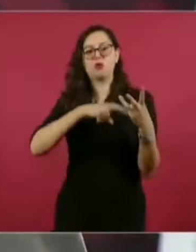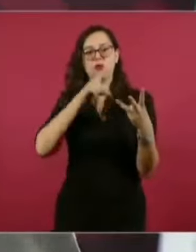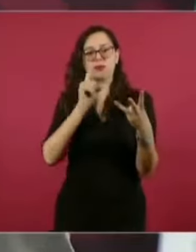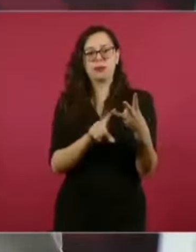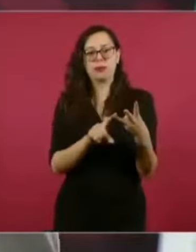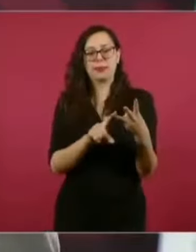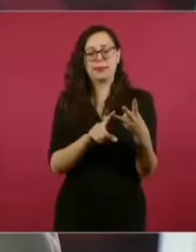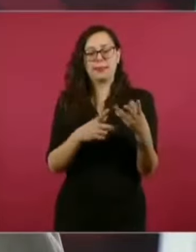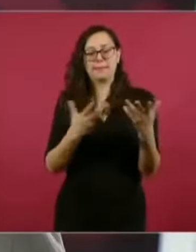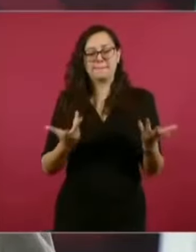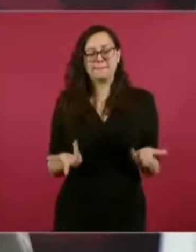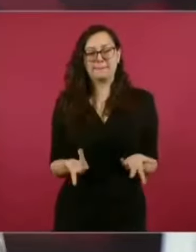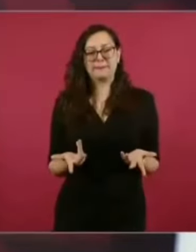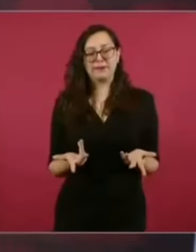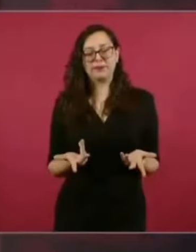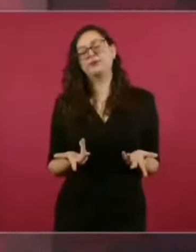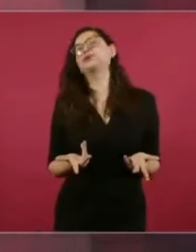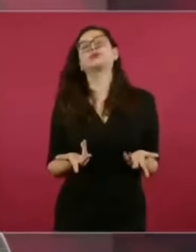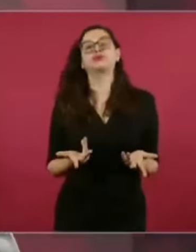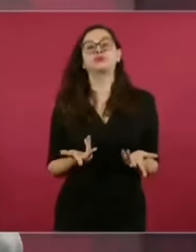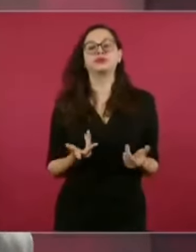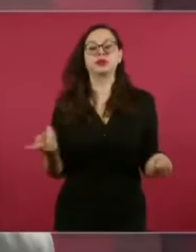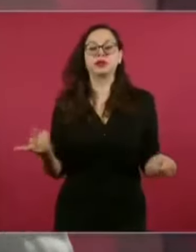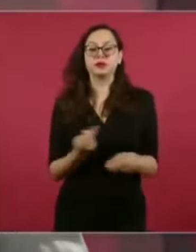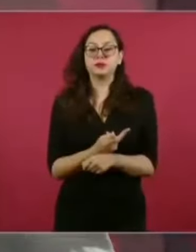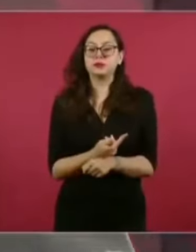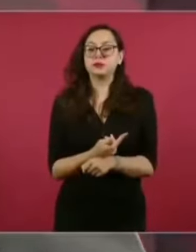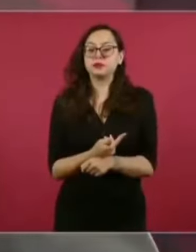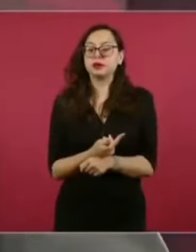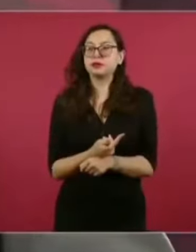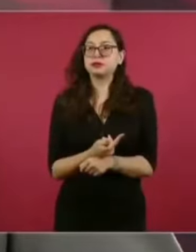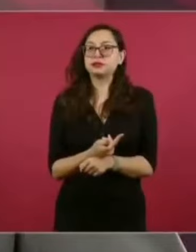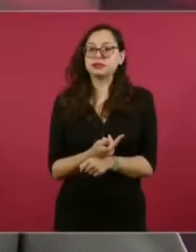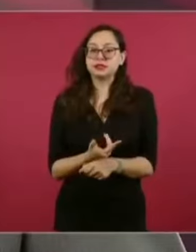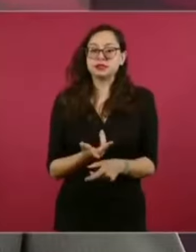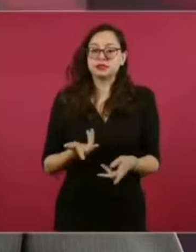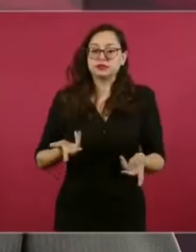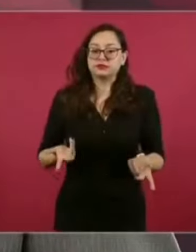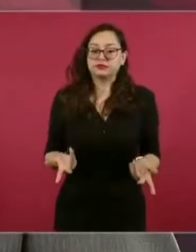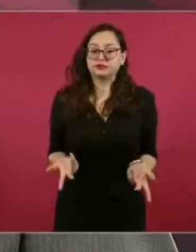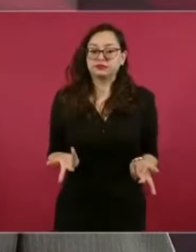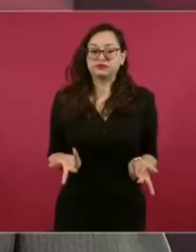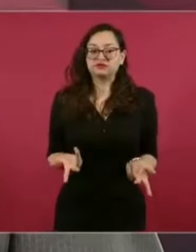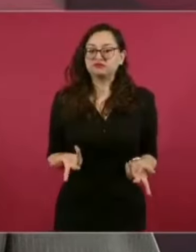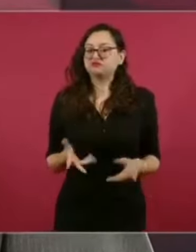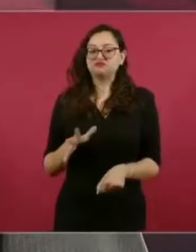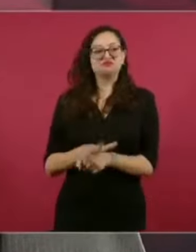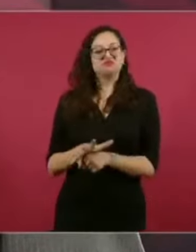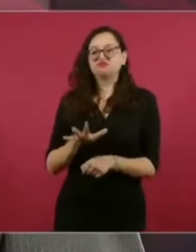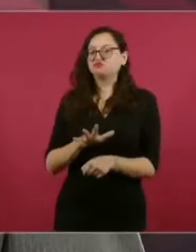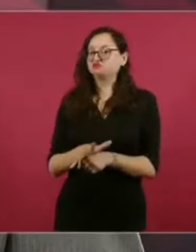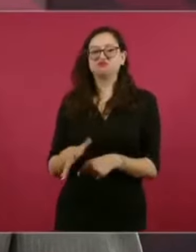Como no se entiende lo suficiente